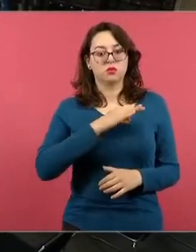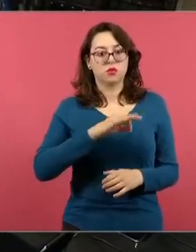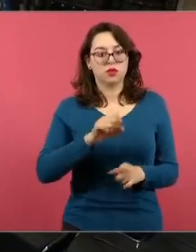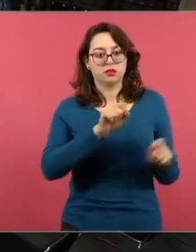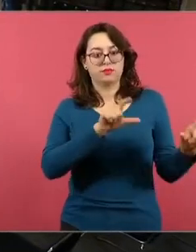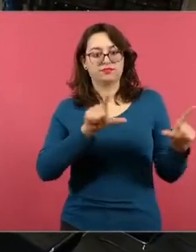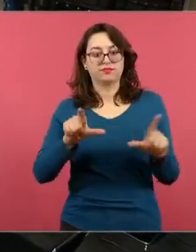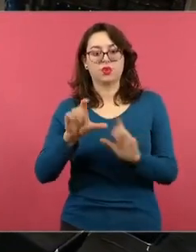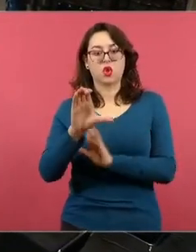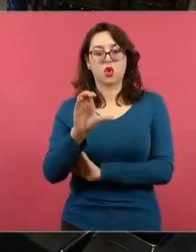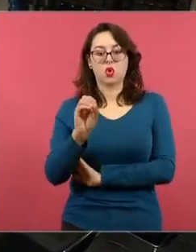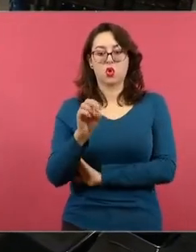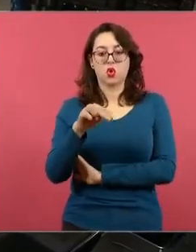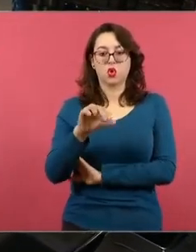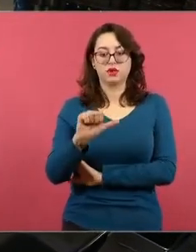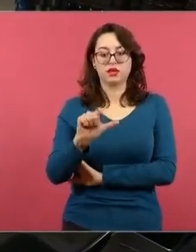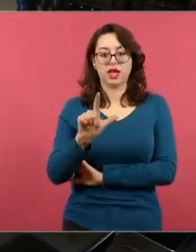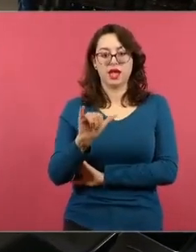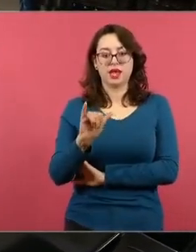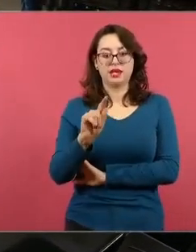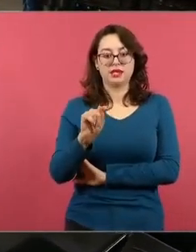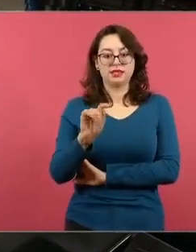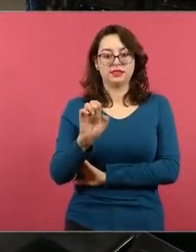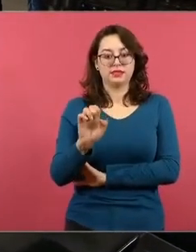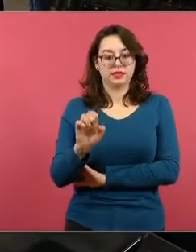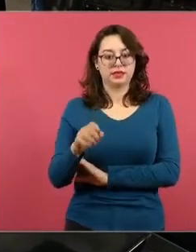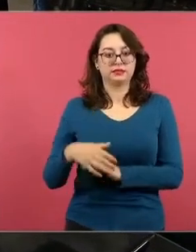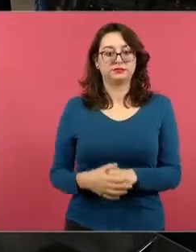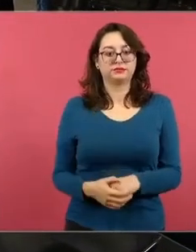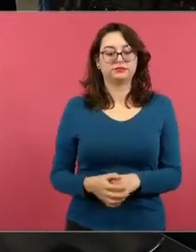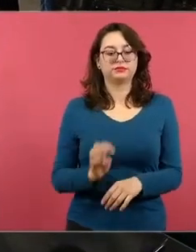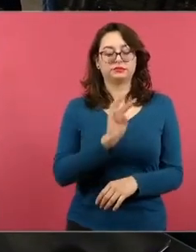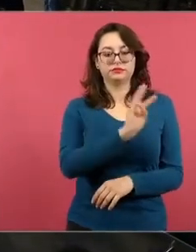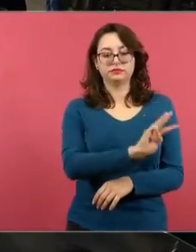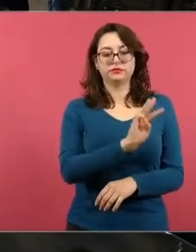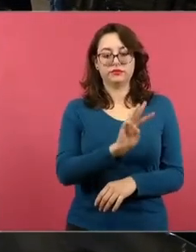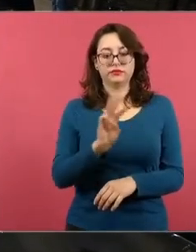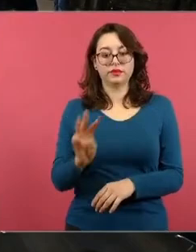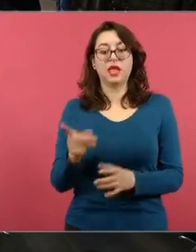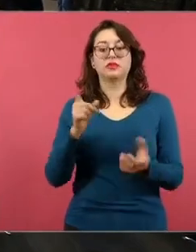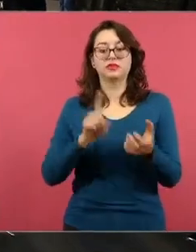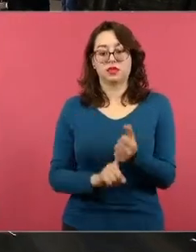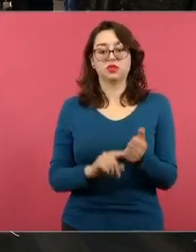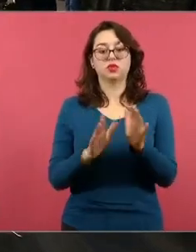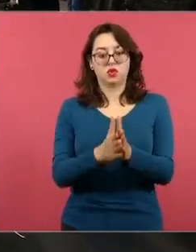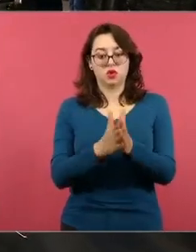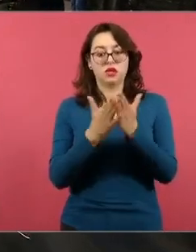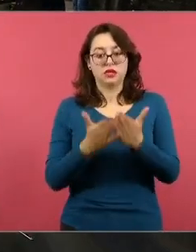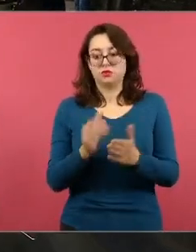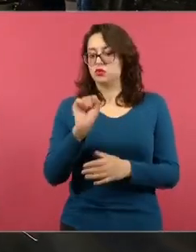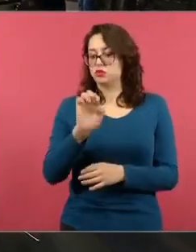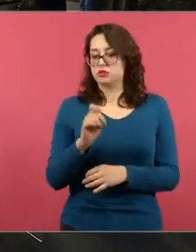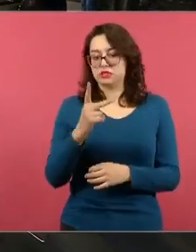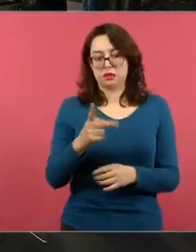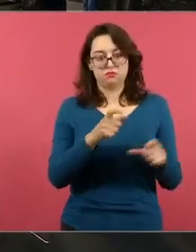ya lo habíamos dicho la semana pasada pero aquí en esta página están todos los libros